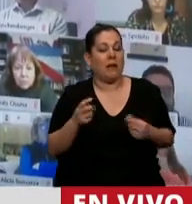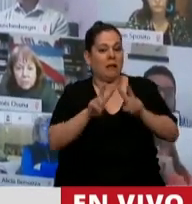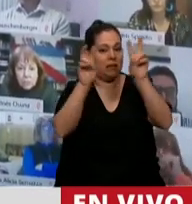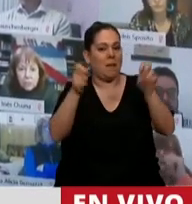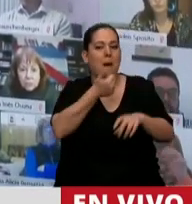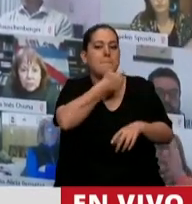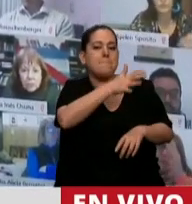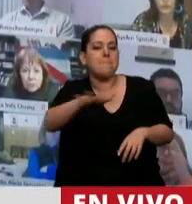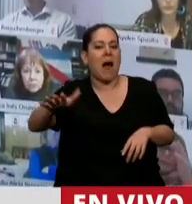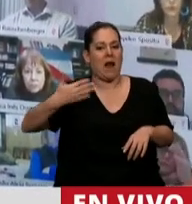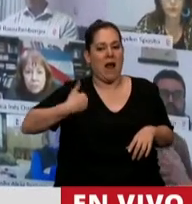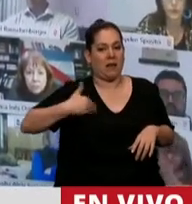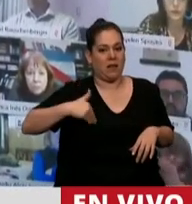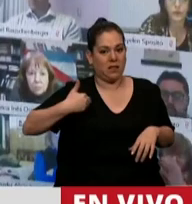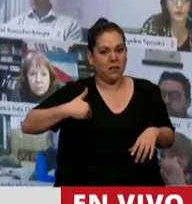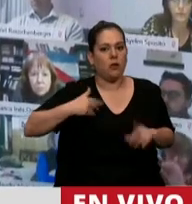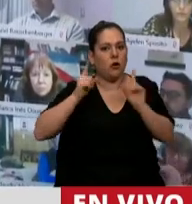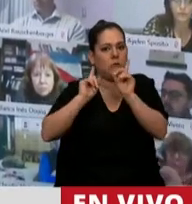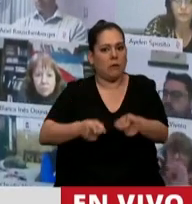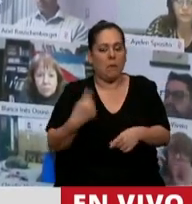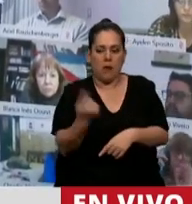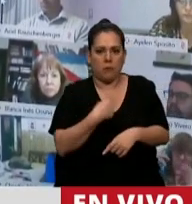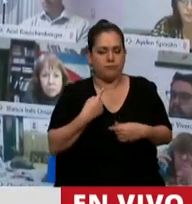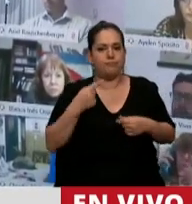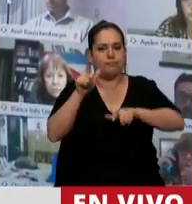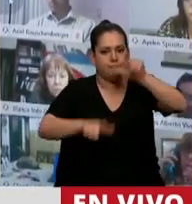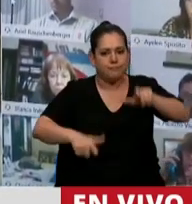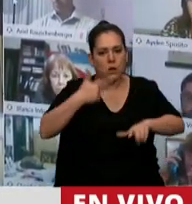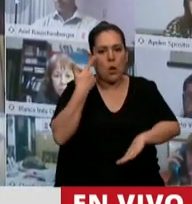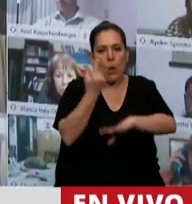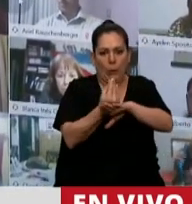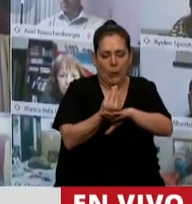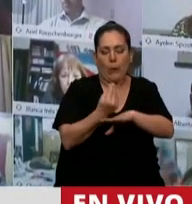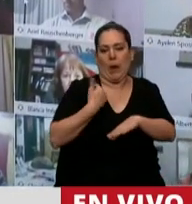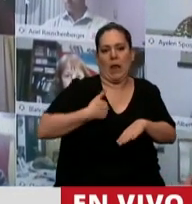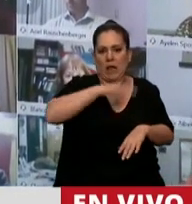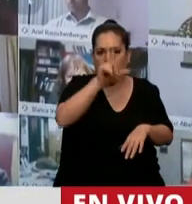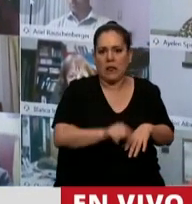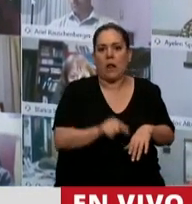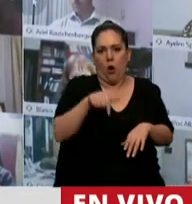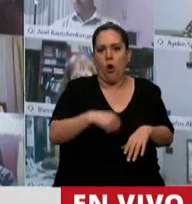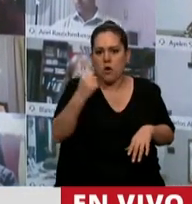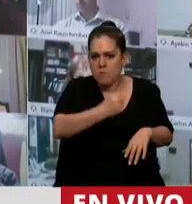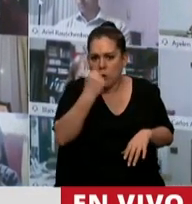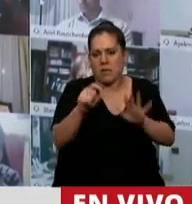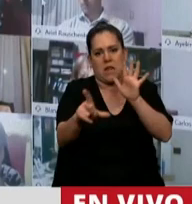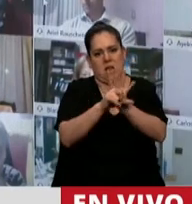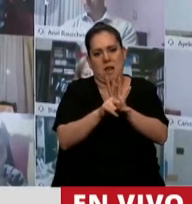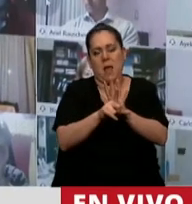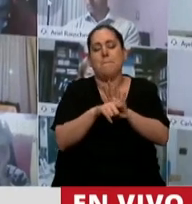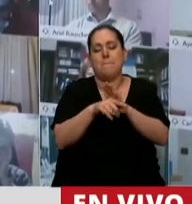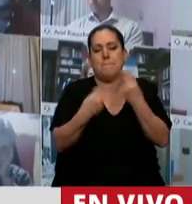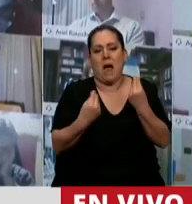y para nuestra ciudadanía esta ley que estamos tratando en este momento.